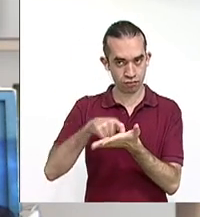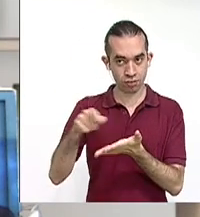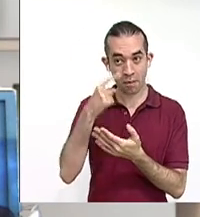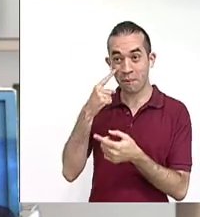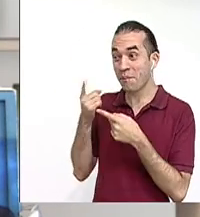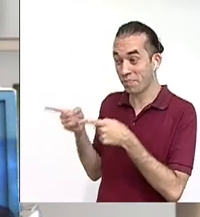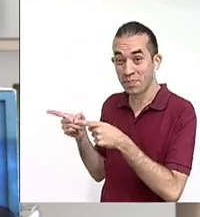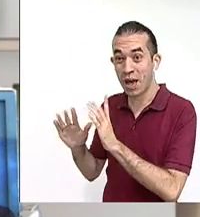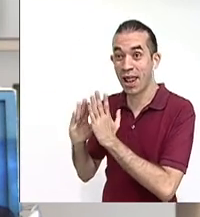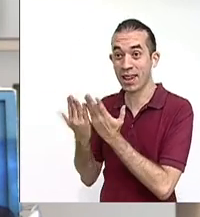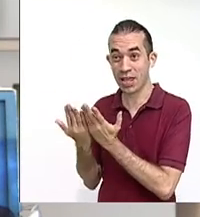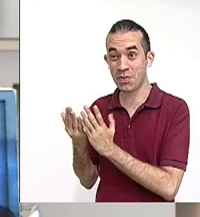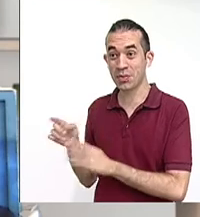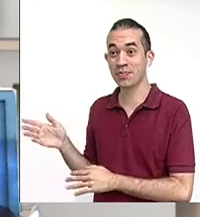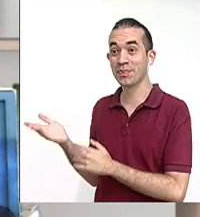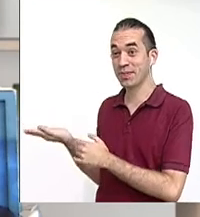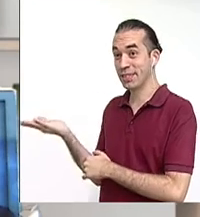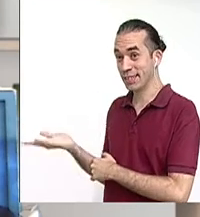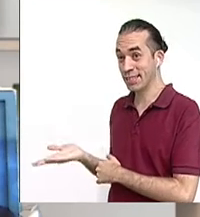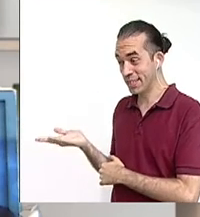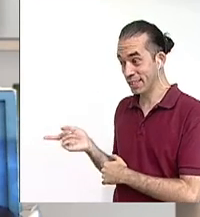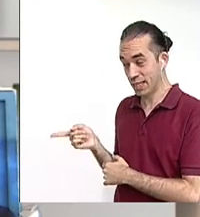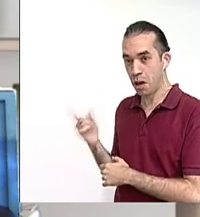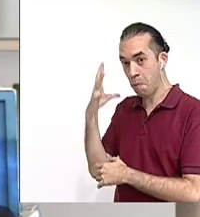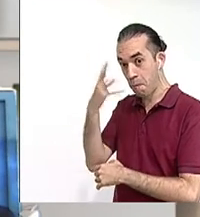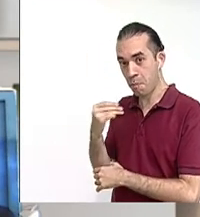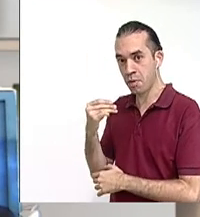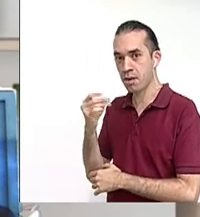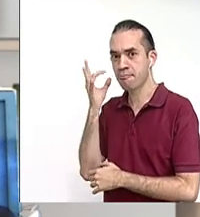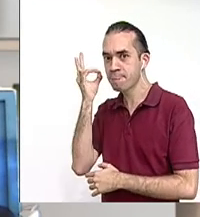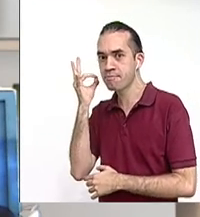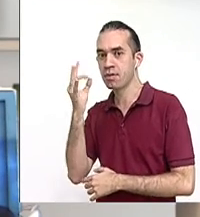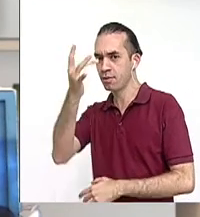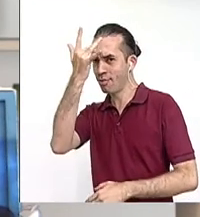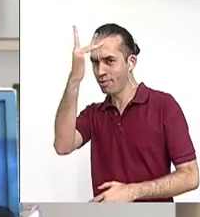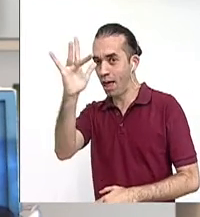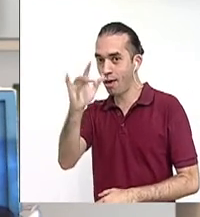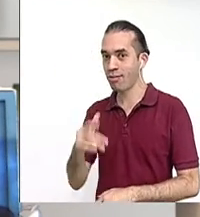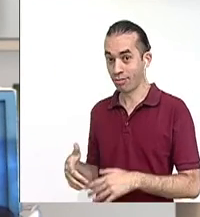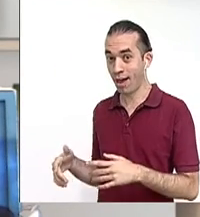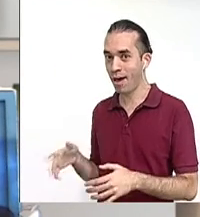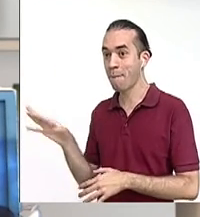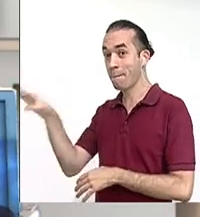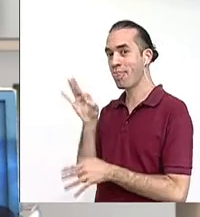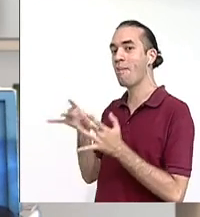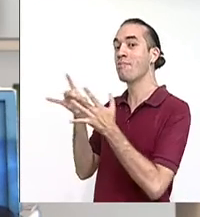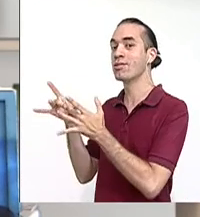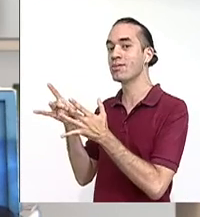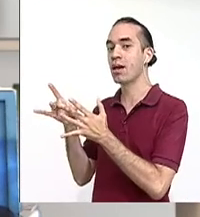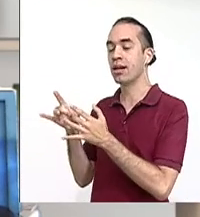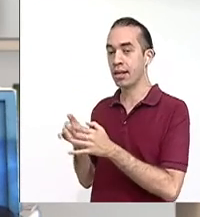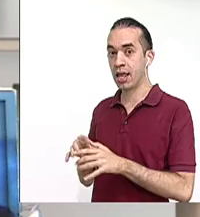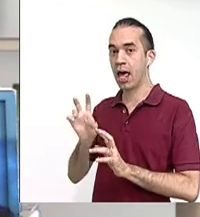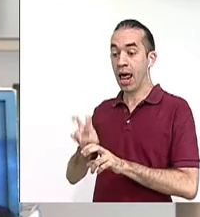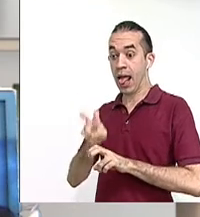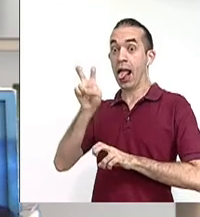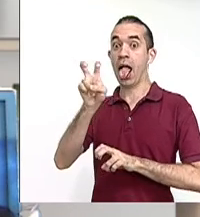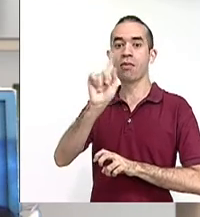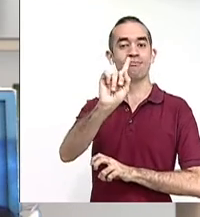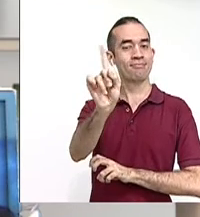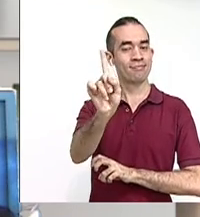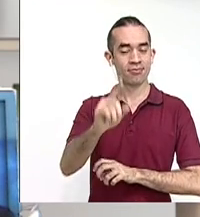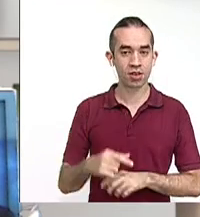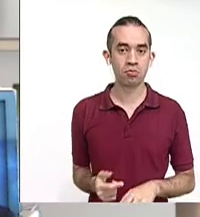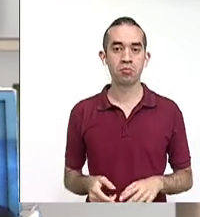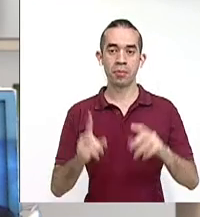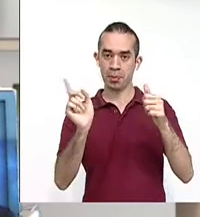trae un texto que trae a una mujer muy hermosa e inteligente, pero no quiero adelantarme de ello. Primero, hablemos sobre el ensayo. ¿Recuerdan